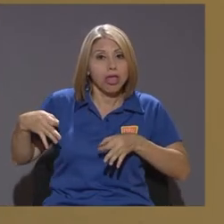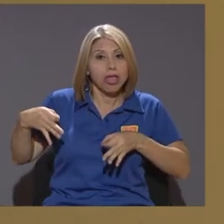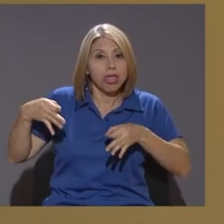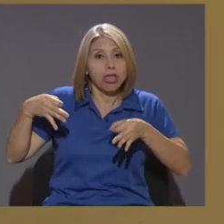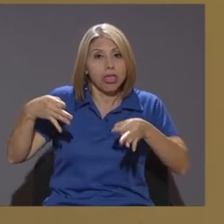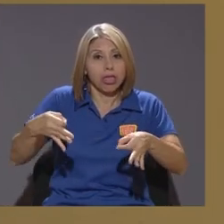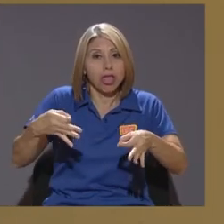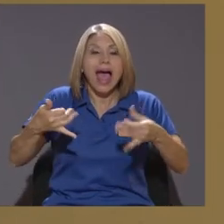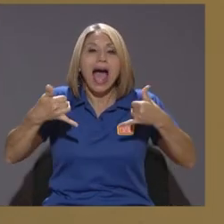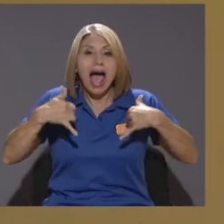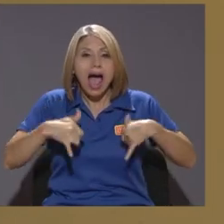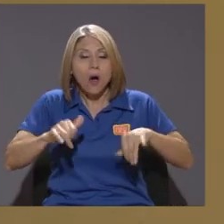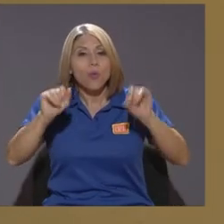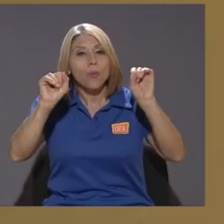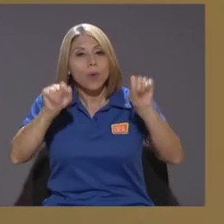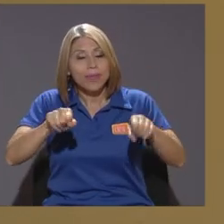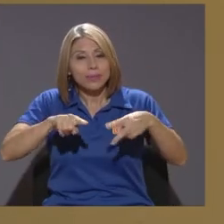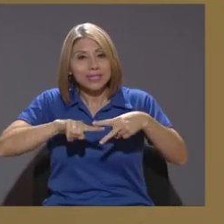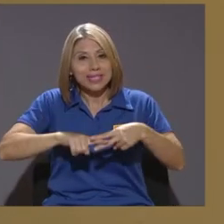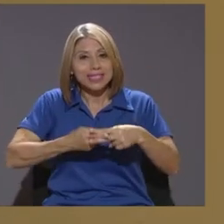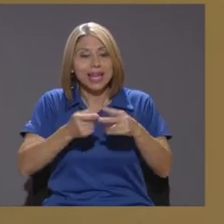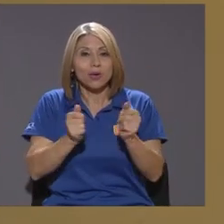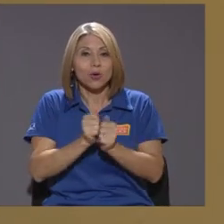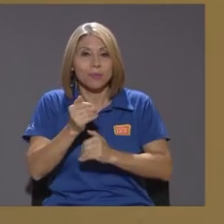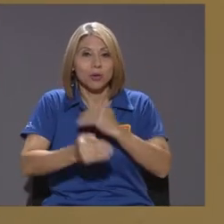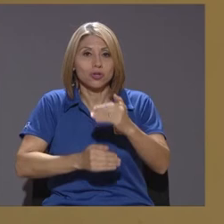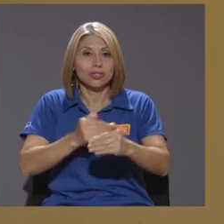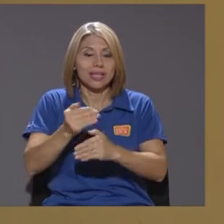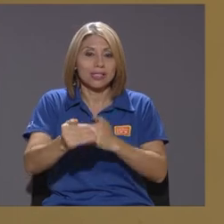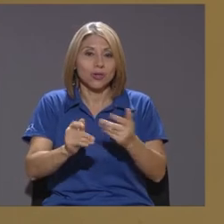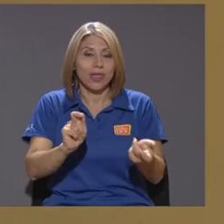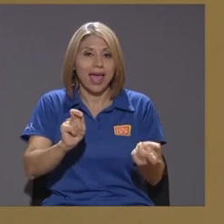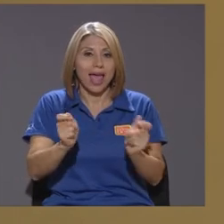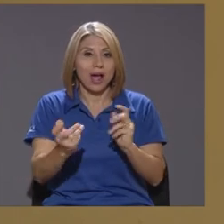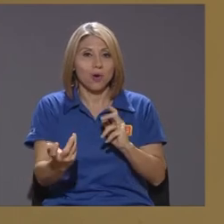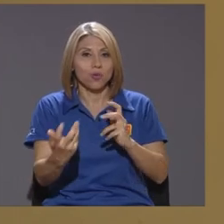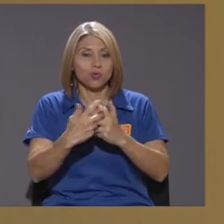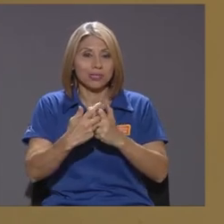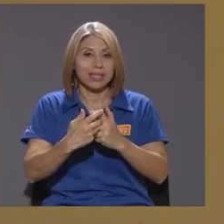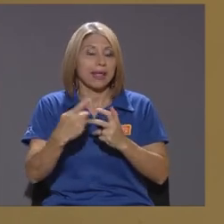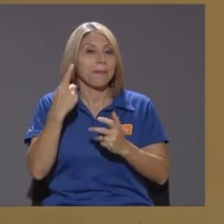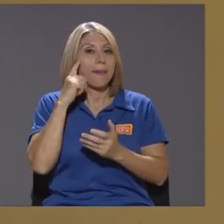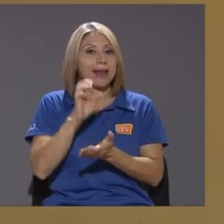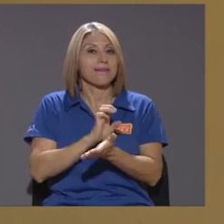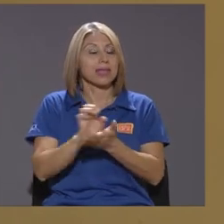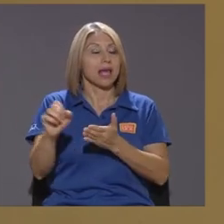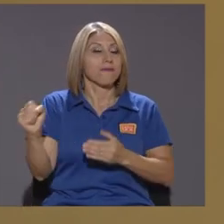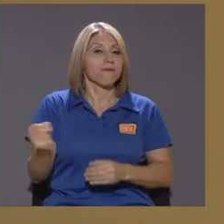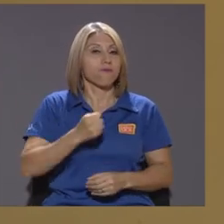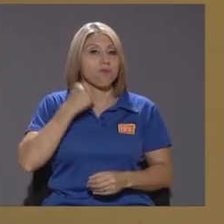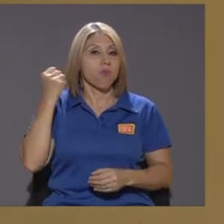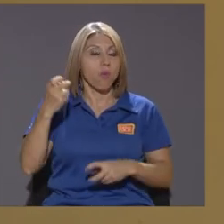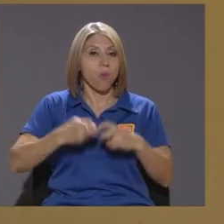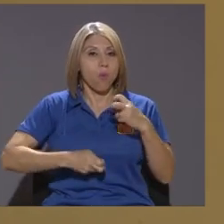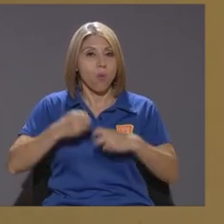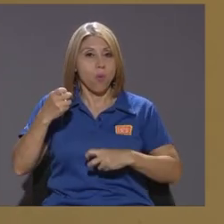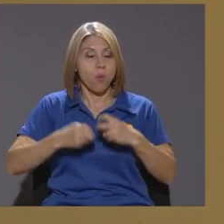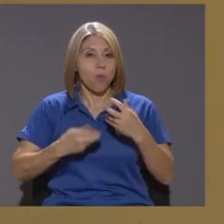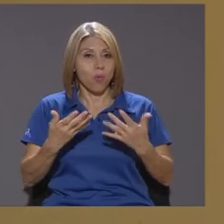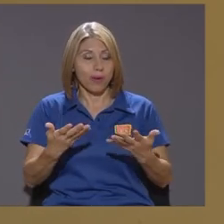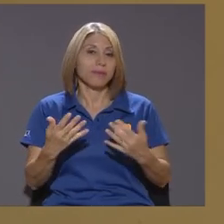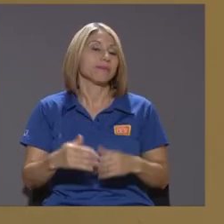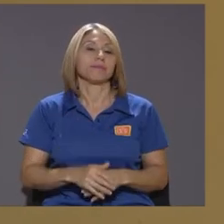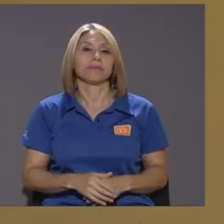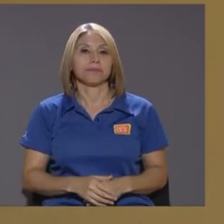el proceso de ajuste para que la dosis no sea tan fuerte que es por ahí donde yo creo que va el comentario